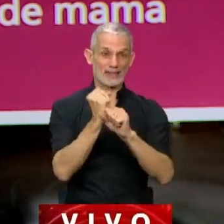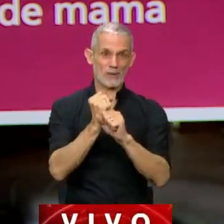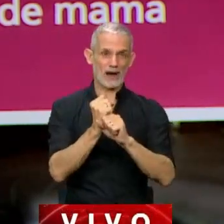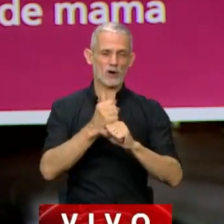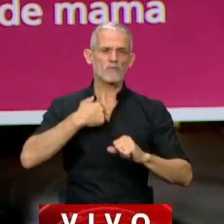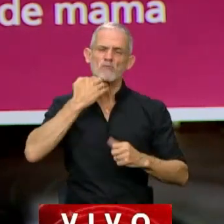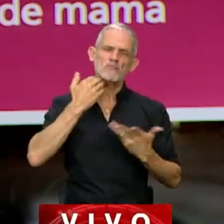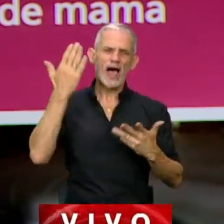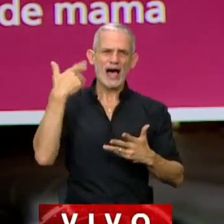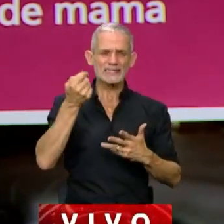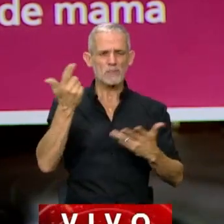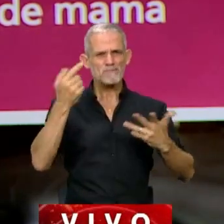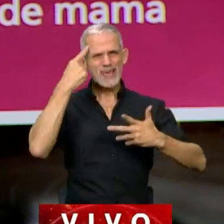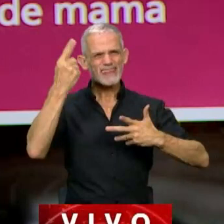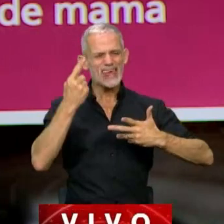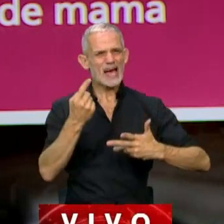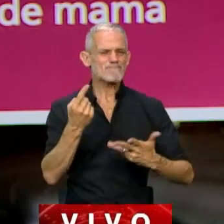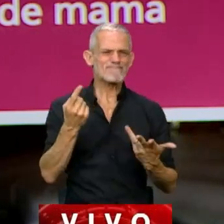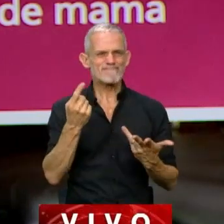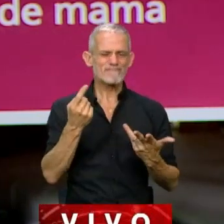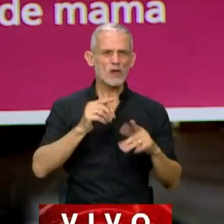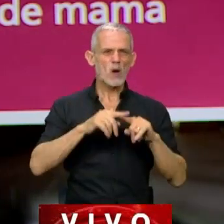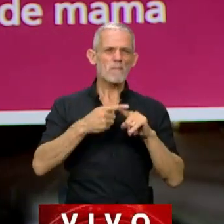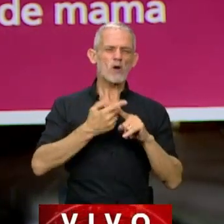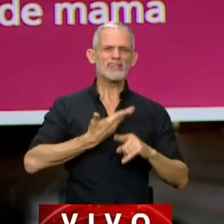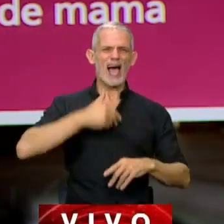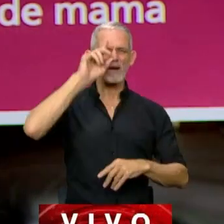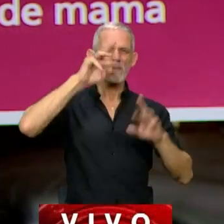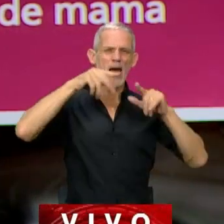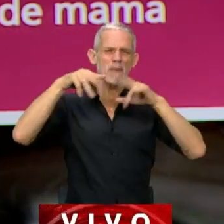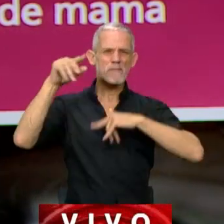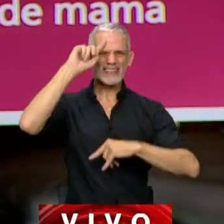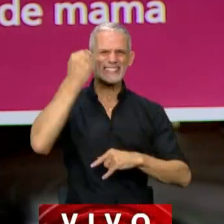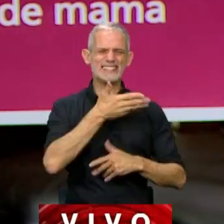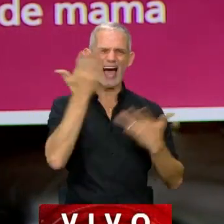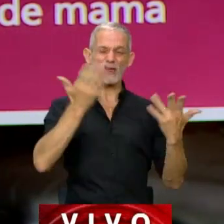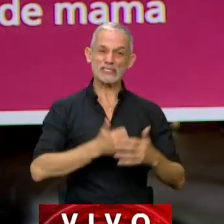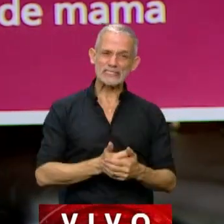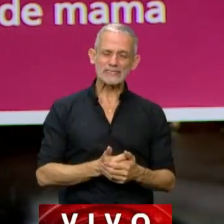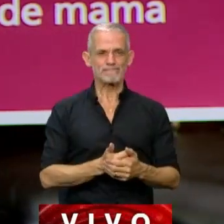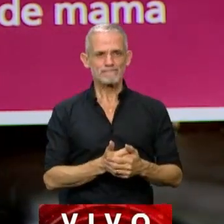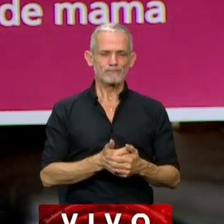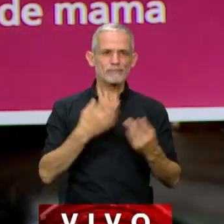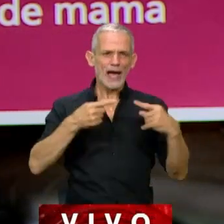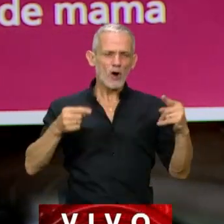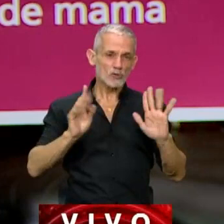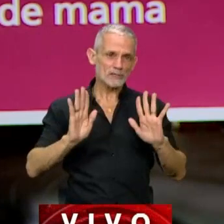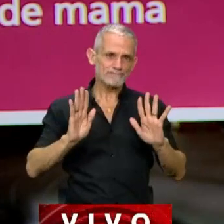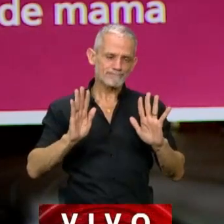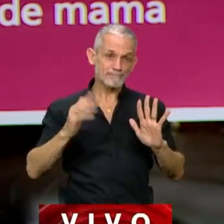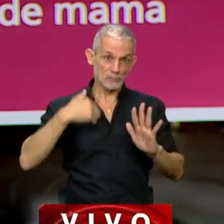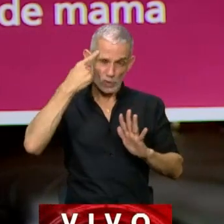no sé si me cierra tanto esta idea de la política de Estado, que se habló anteriormente, porque hay cosas, hoy de hecho,